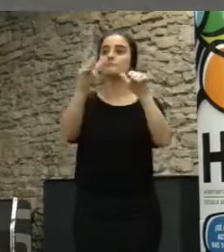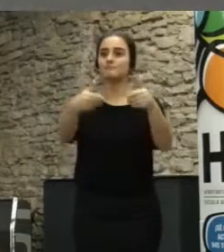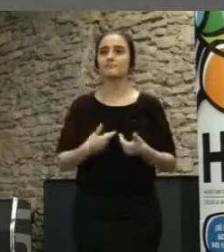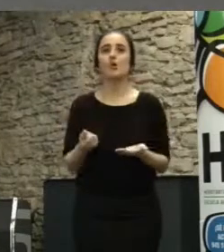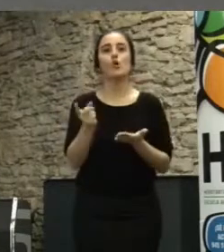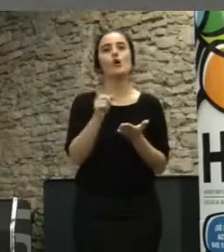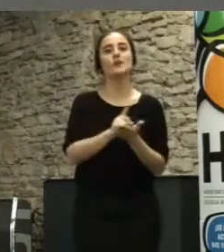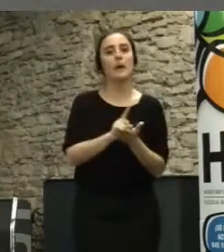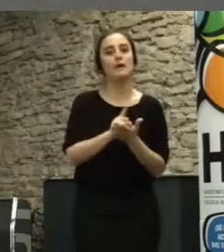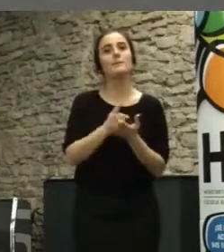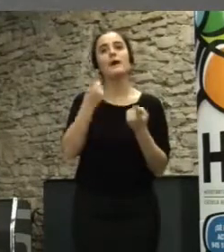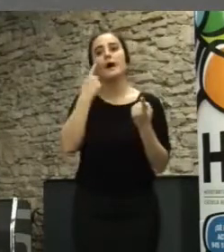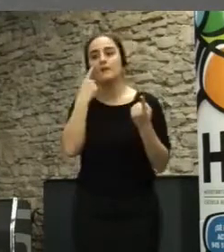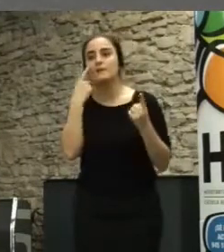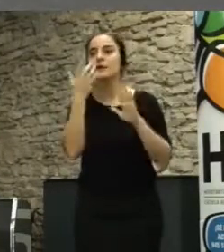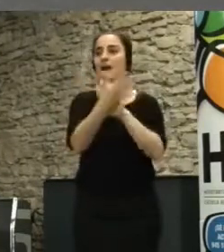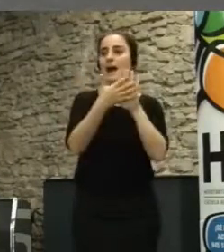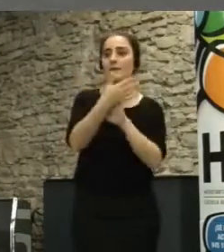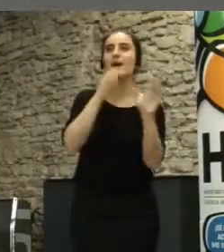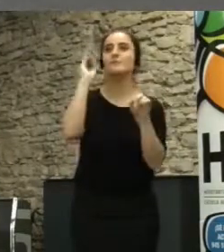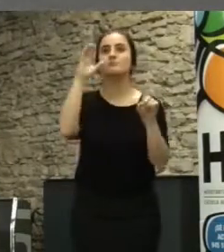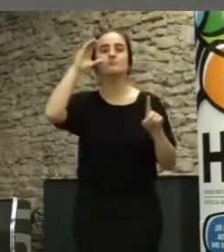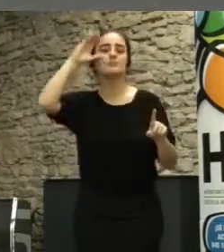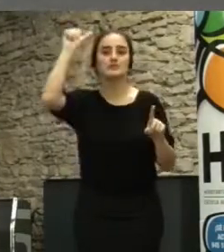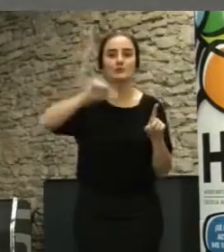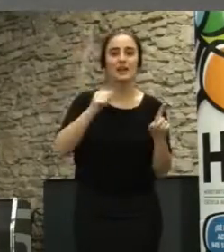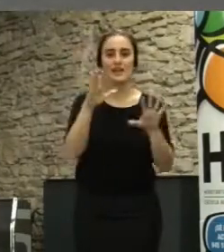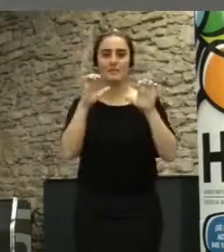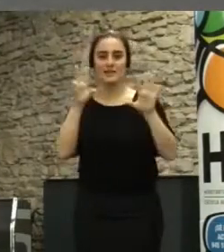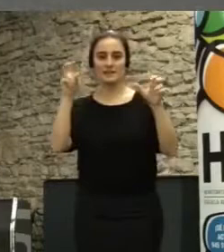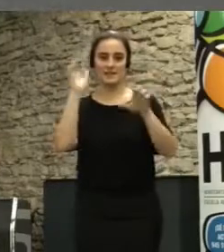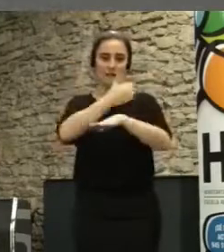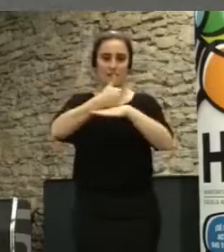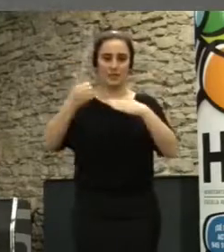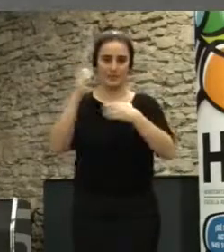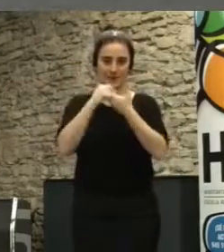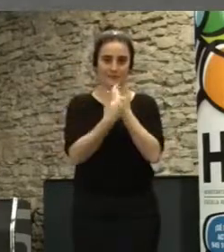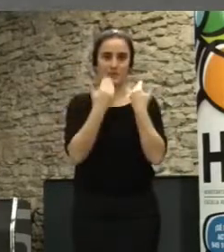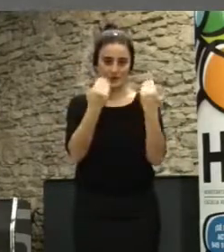mucho más que contar que escuchar que aprender sobre participación ciudadana es que rico es todo